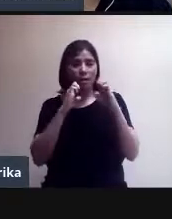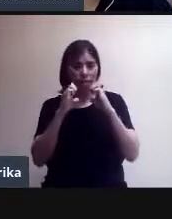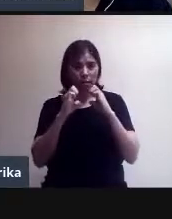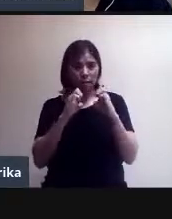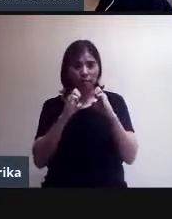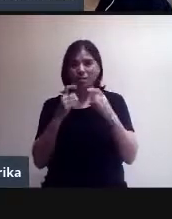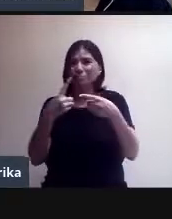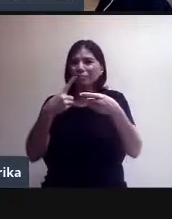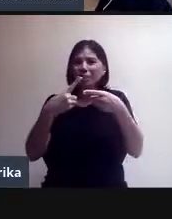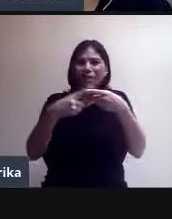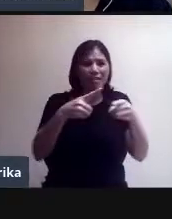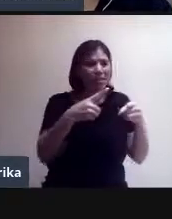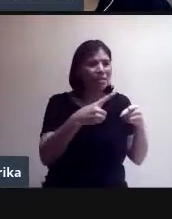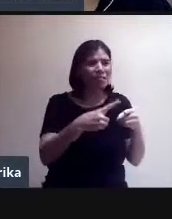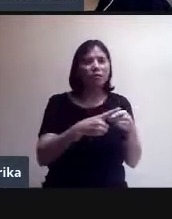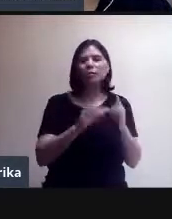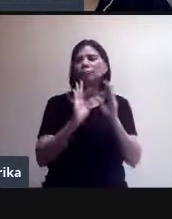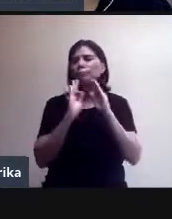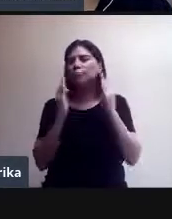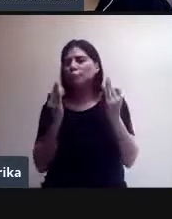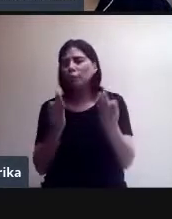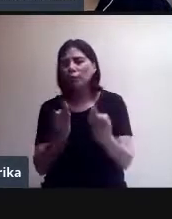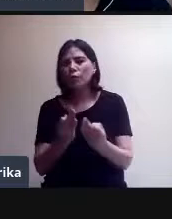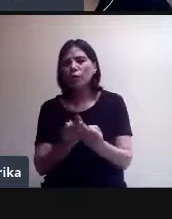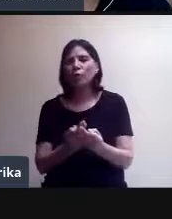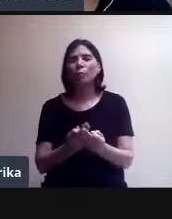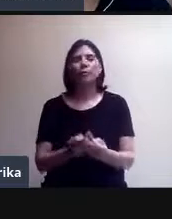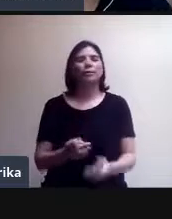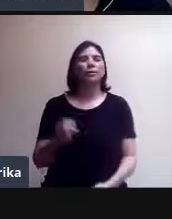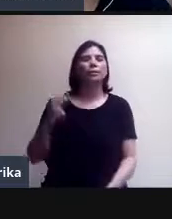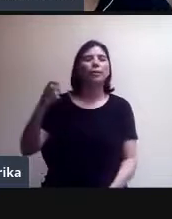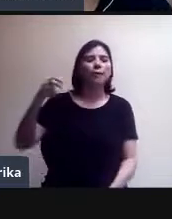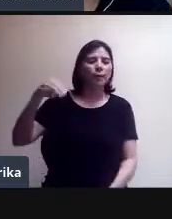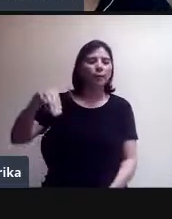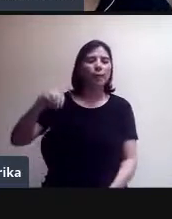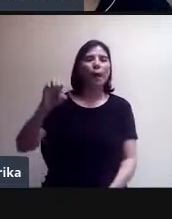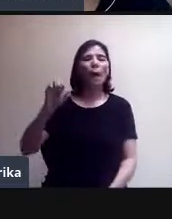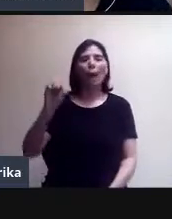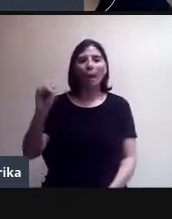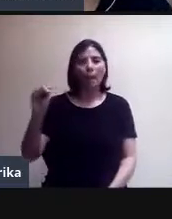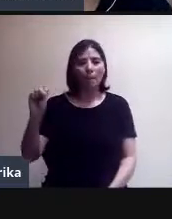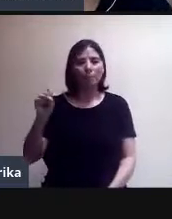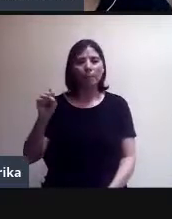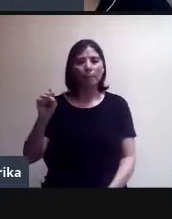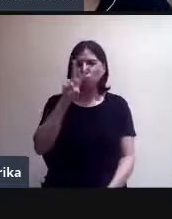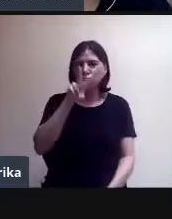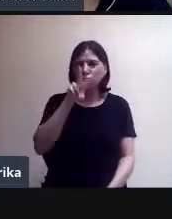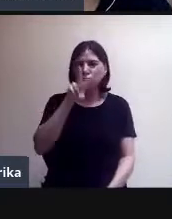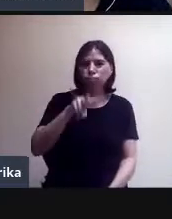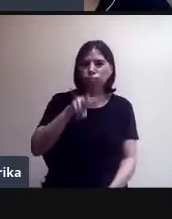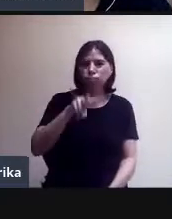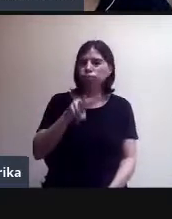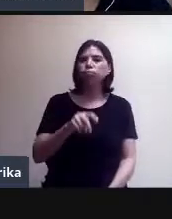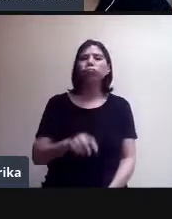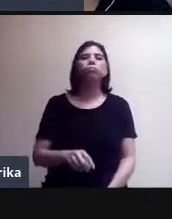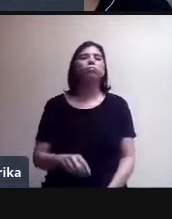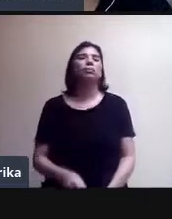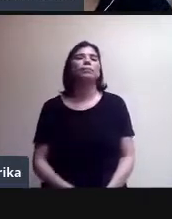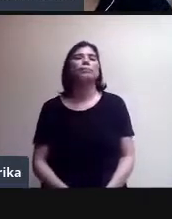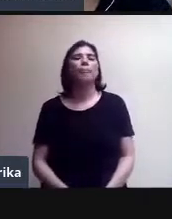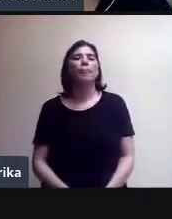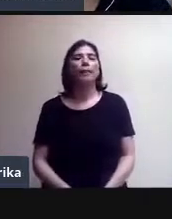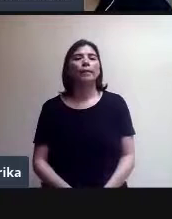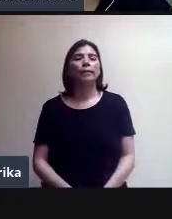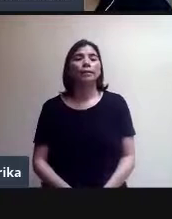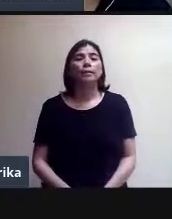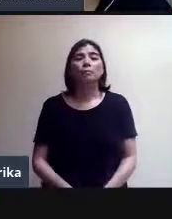en diferentes plataformas. Y, pues, Meet es una de ellas. Y Meet está cobrando una importancia mundial muy